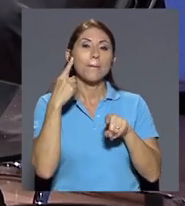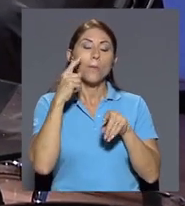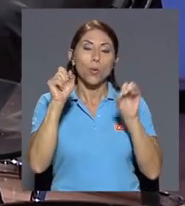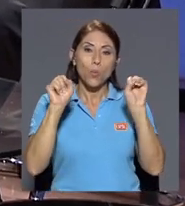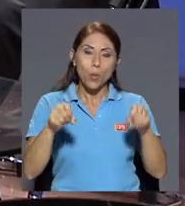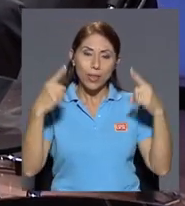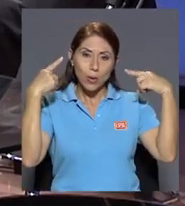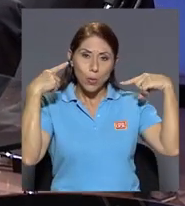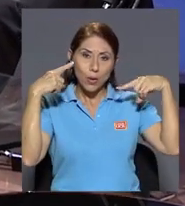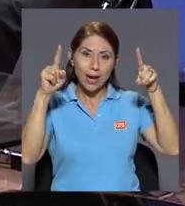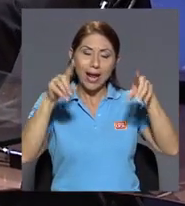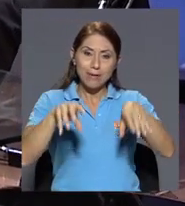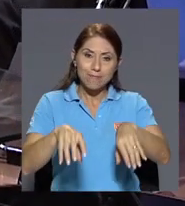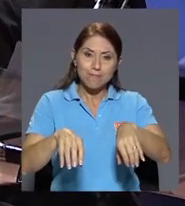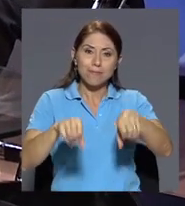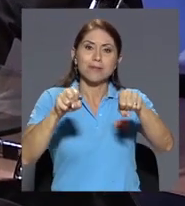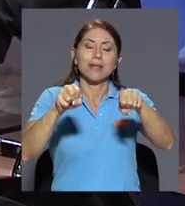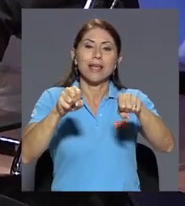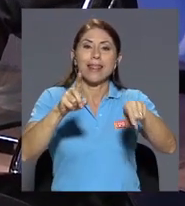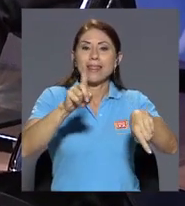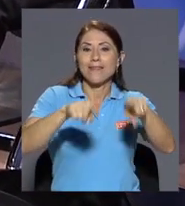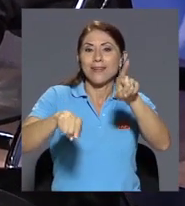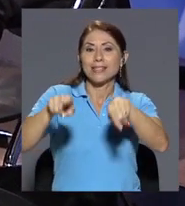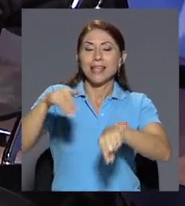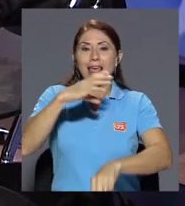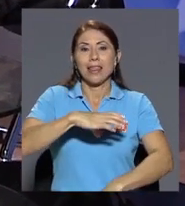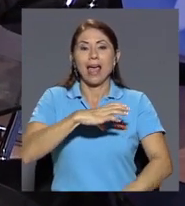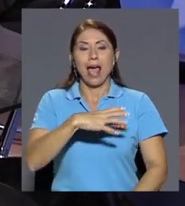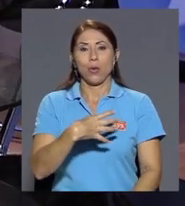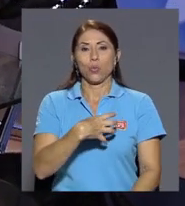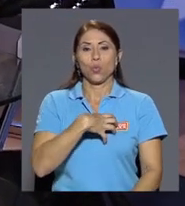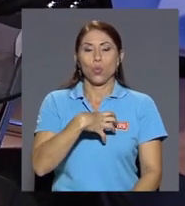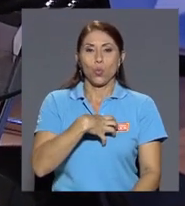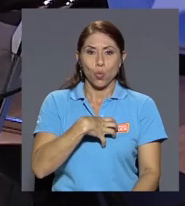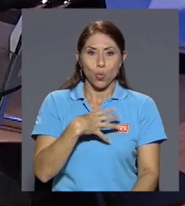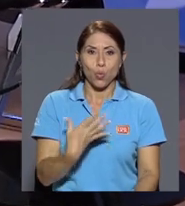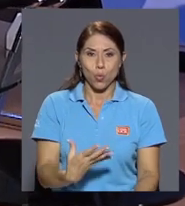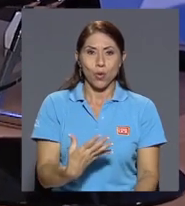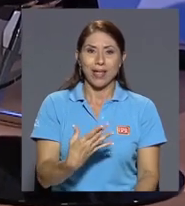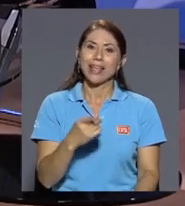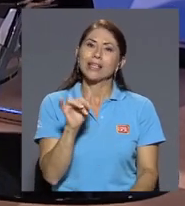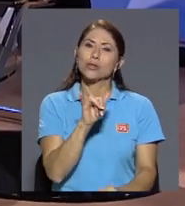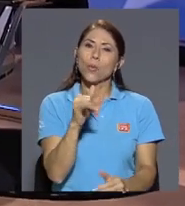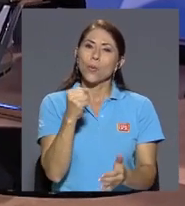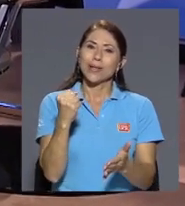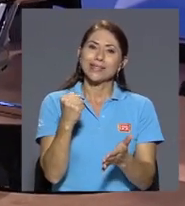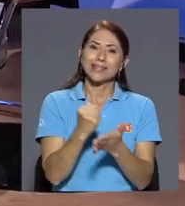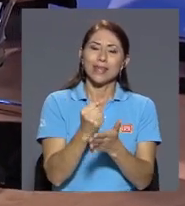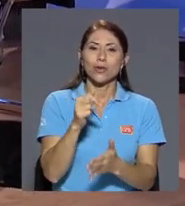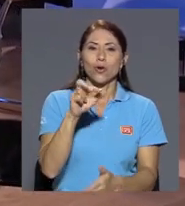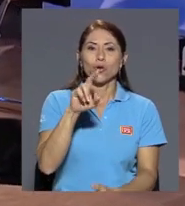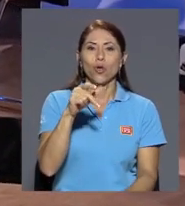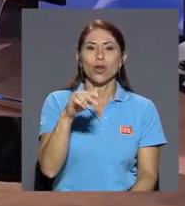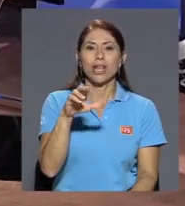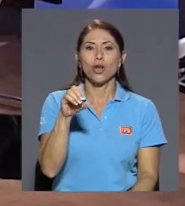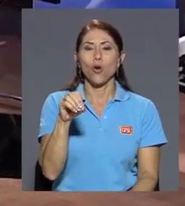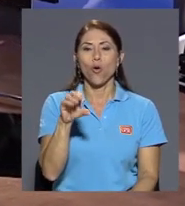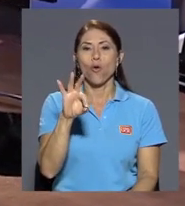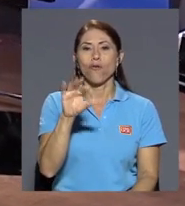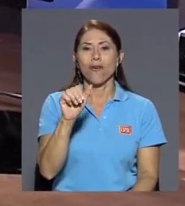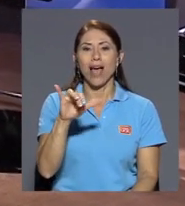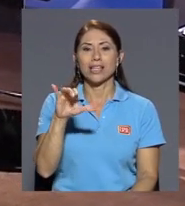el rescate de esa diversidad del autóctono que es propio casualmente del sello que don Rodrigo Facio siempre